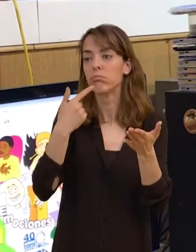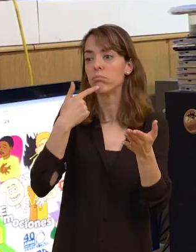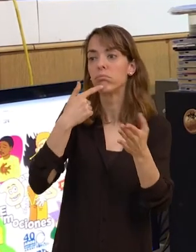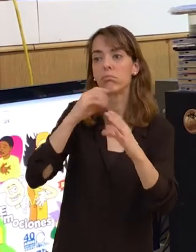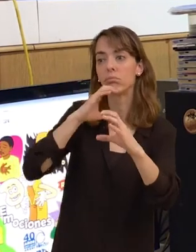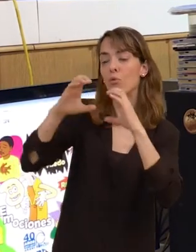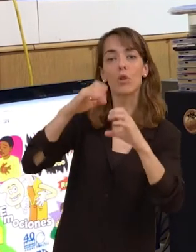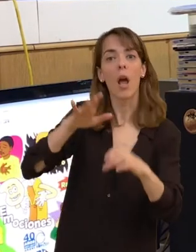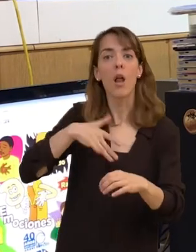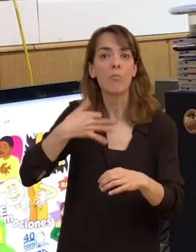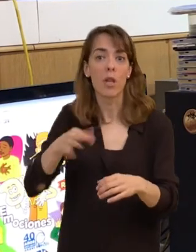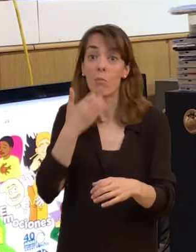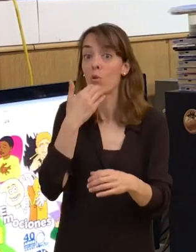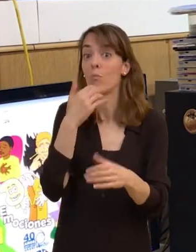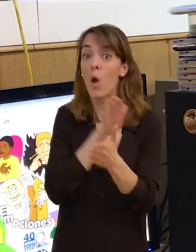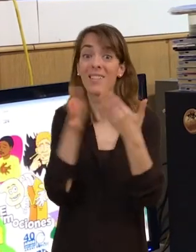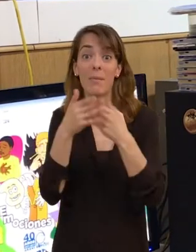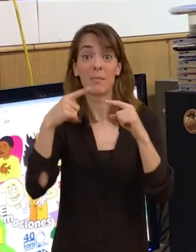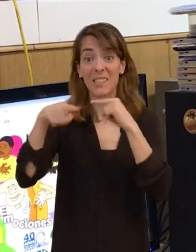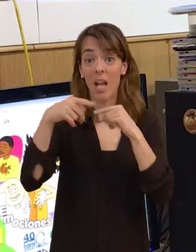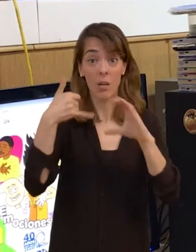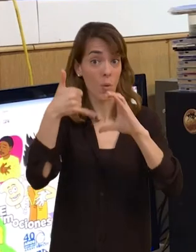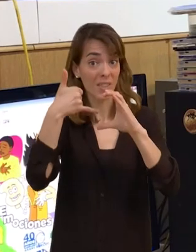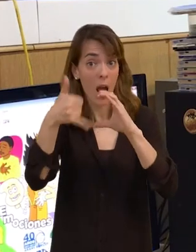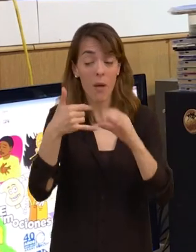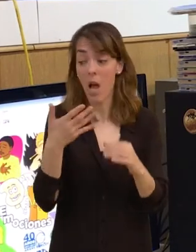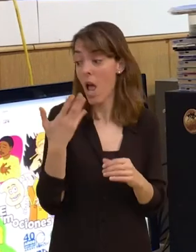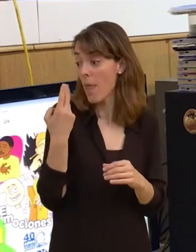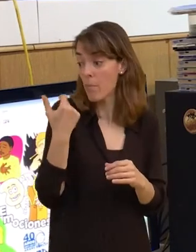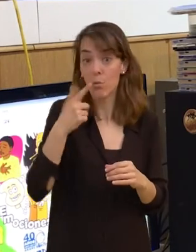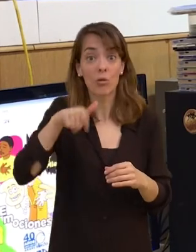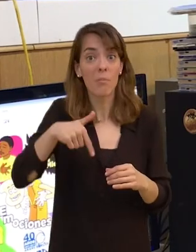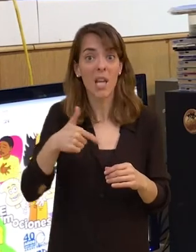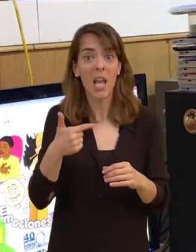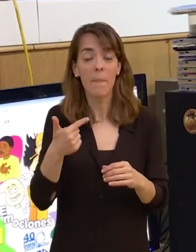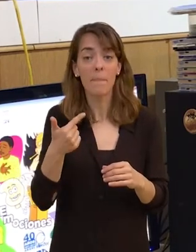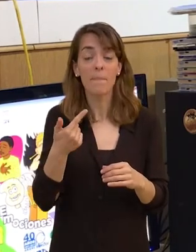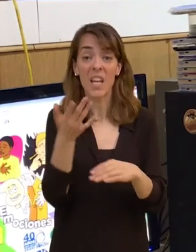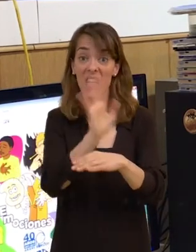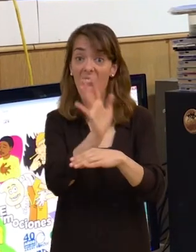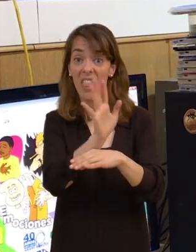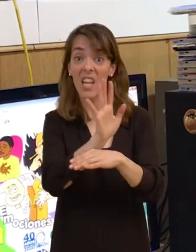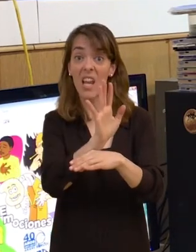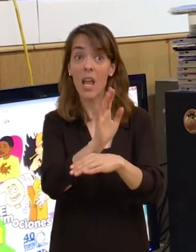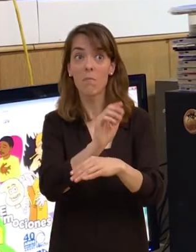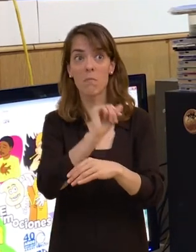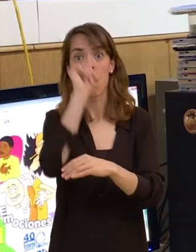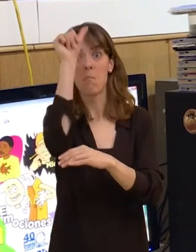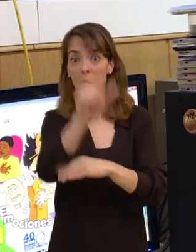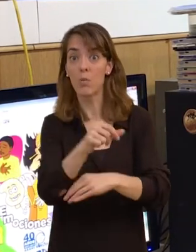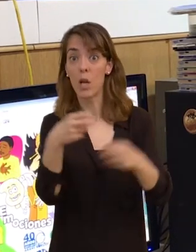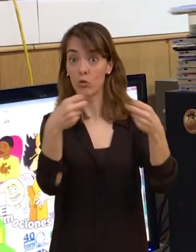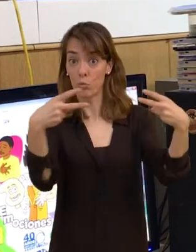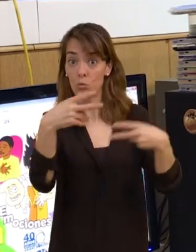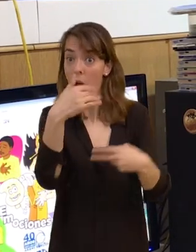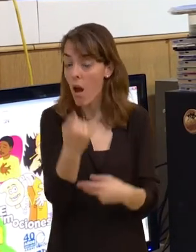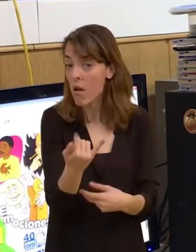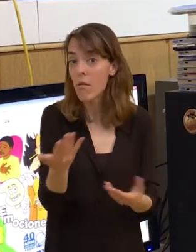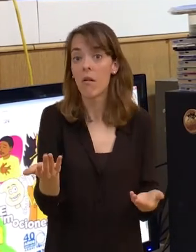mensajes como Whatsapp y recientemente han puesto en el cine películas sus tituladas.